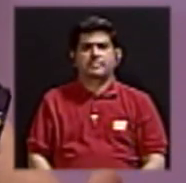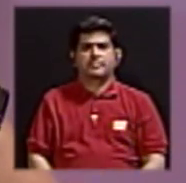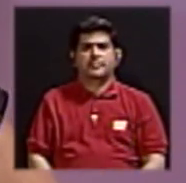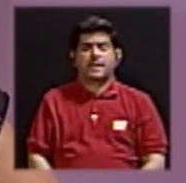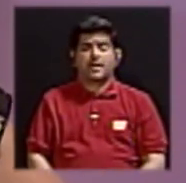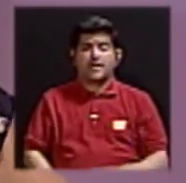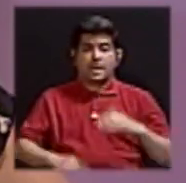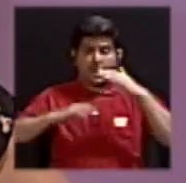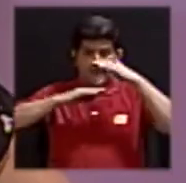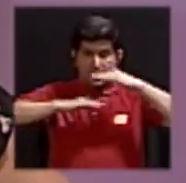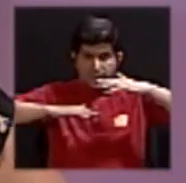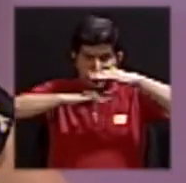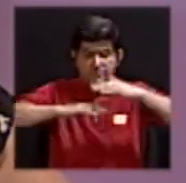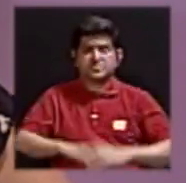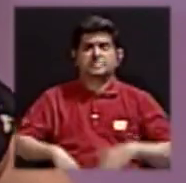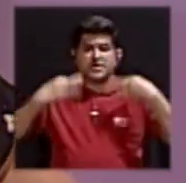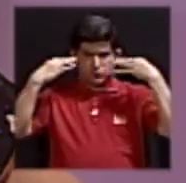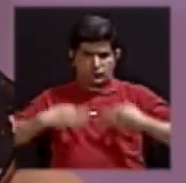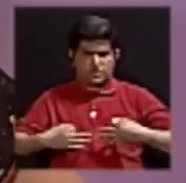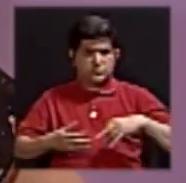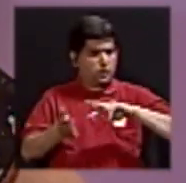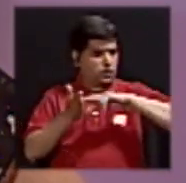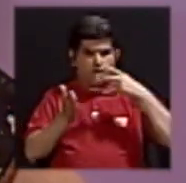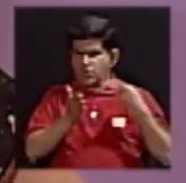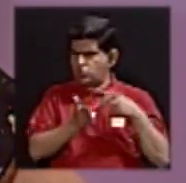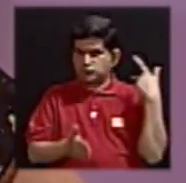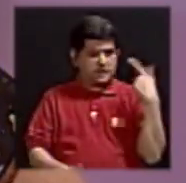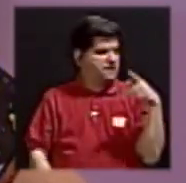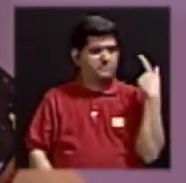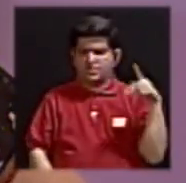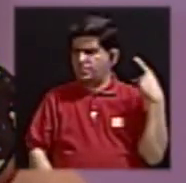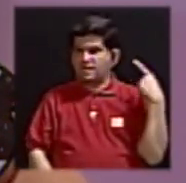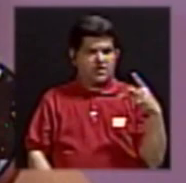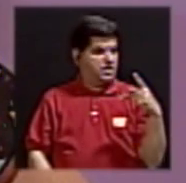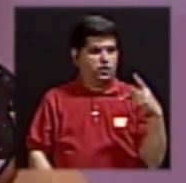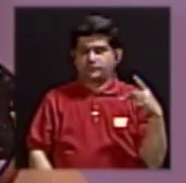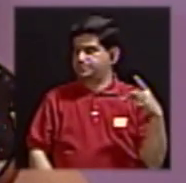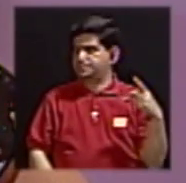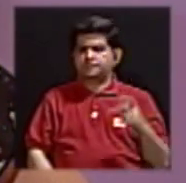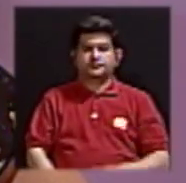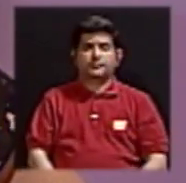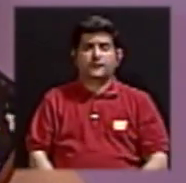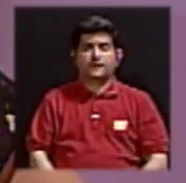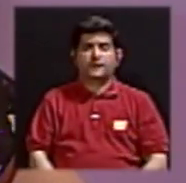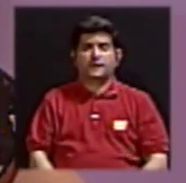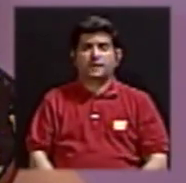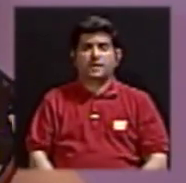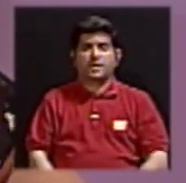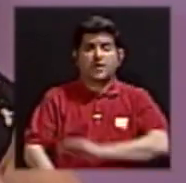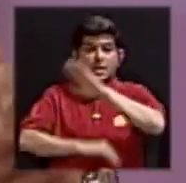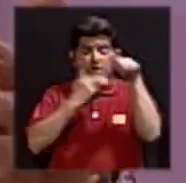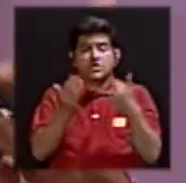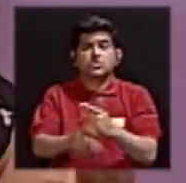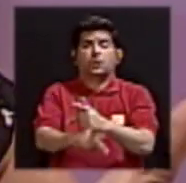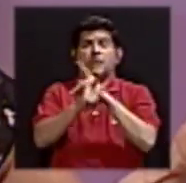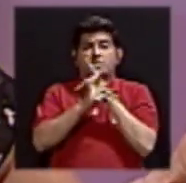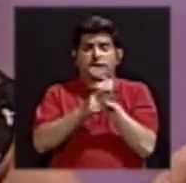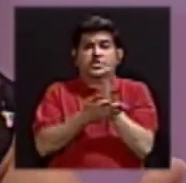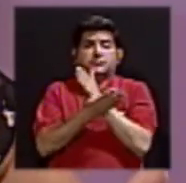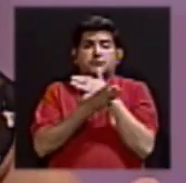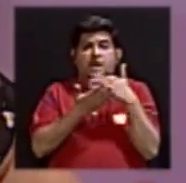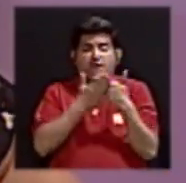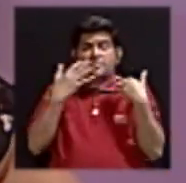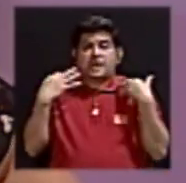Dentro de los rangos fisiológicos, que no sea arriesgado y entonces viene toda la protección a la parte